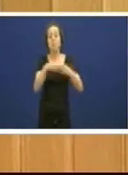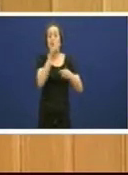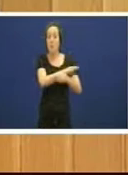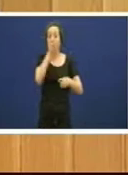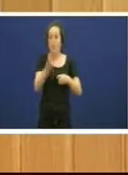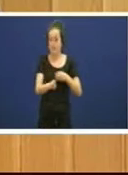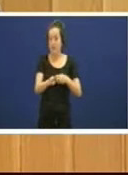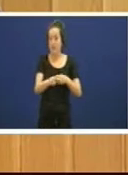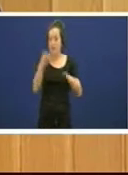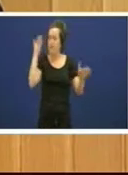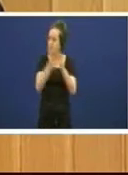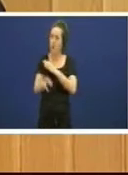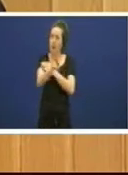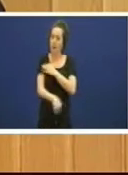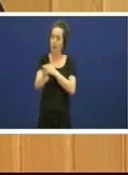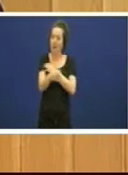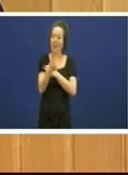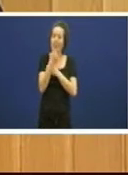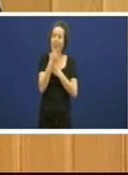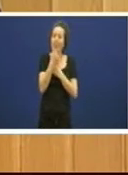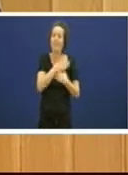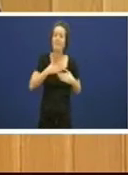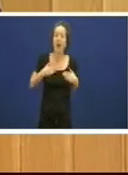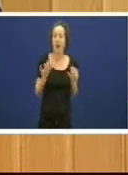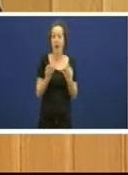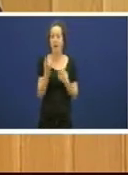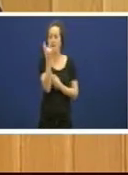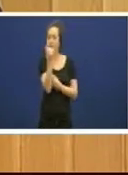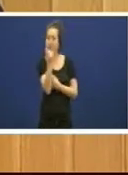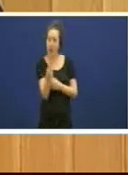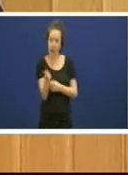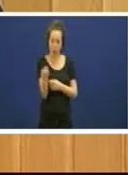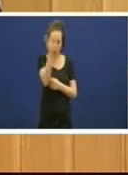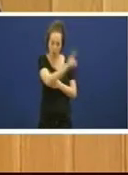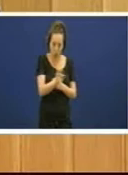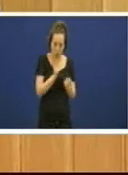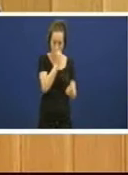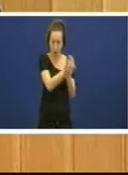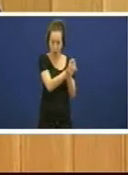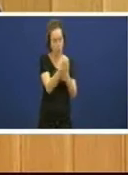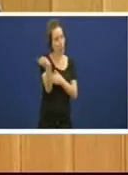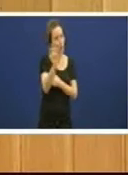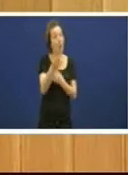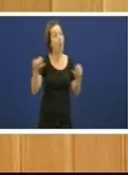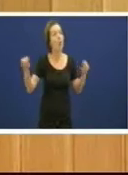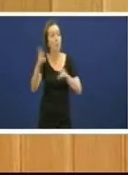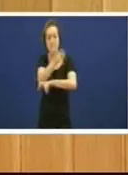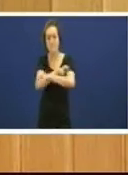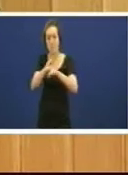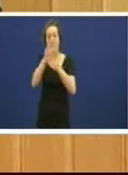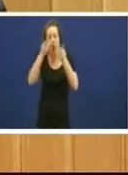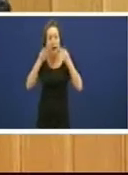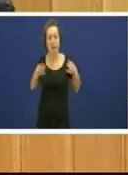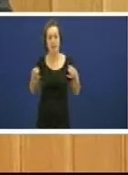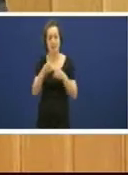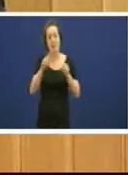e que había non é a capitalización exixida nestes momentos con esta celeridade senón que había era os saneamentos dos activos